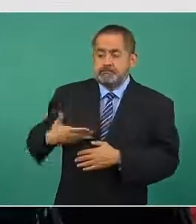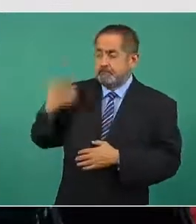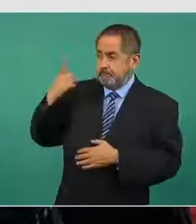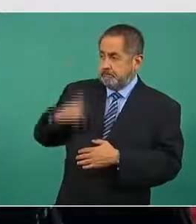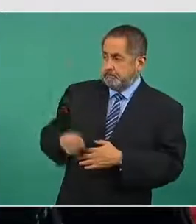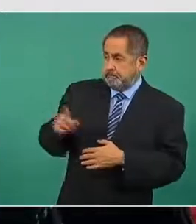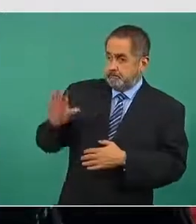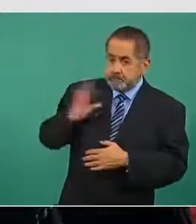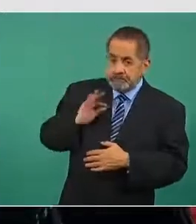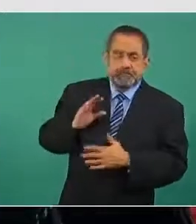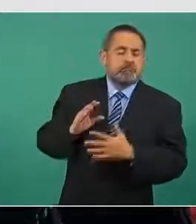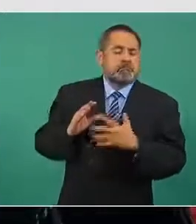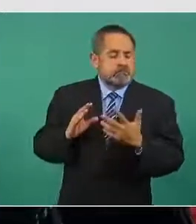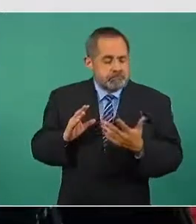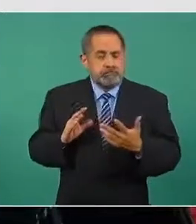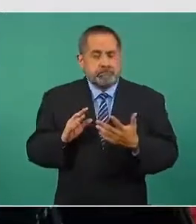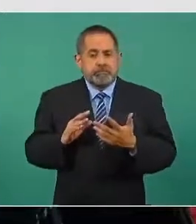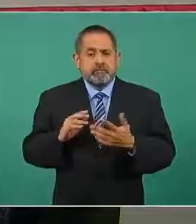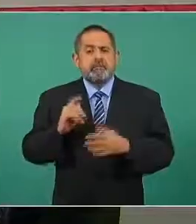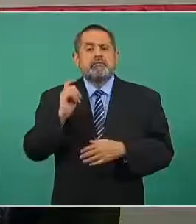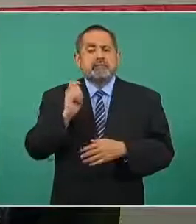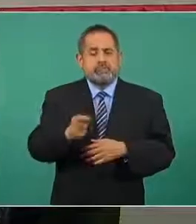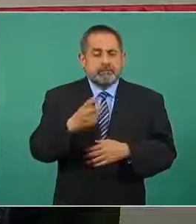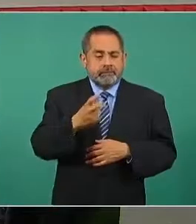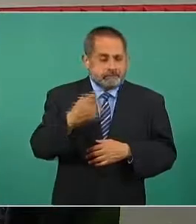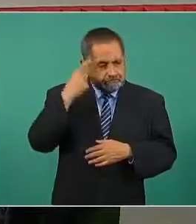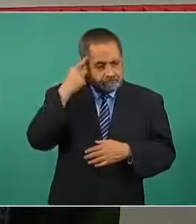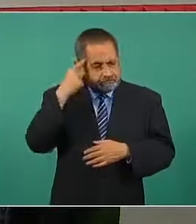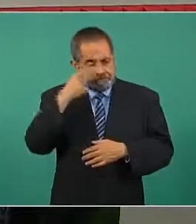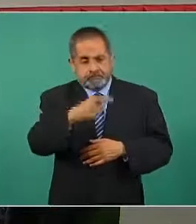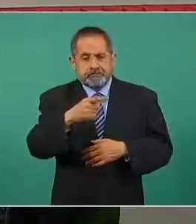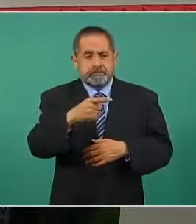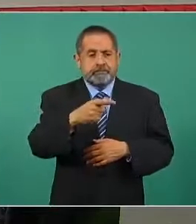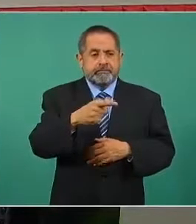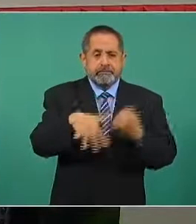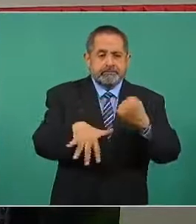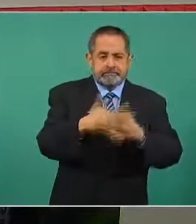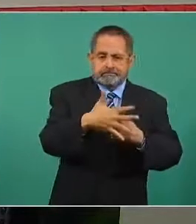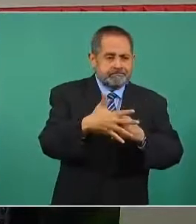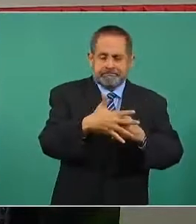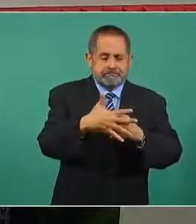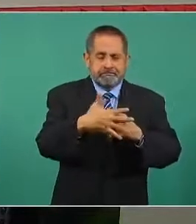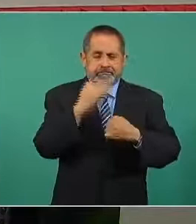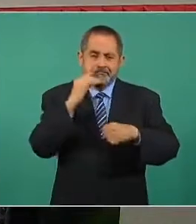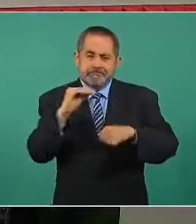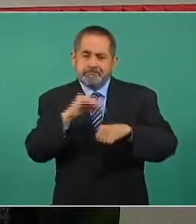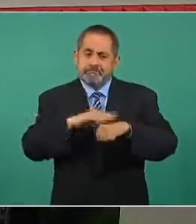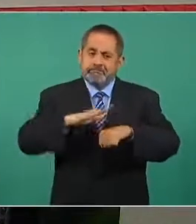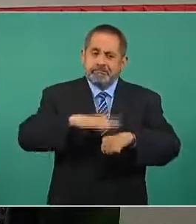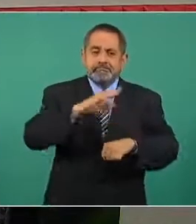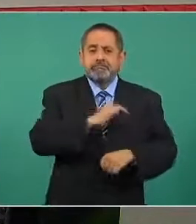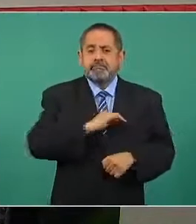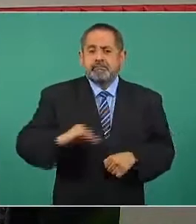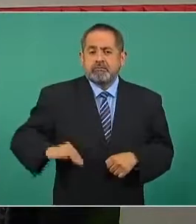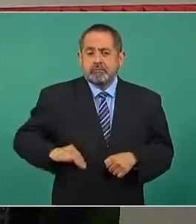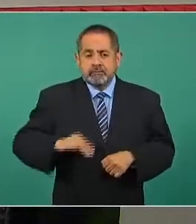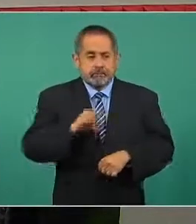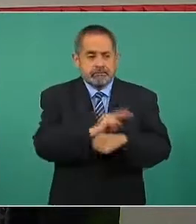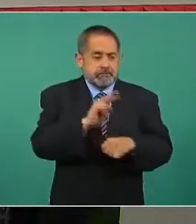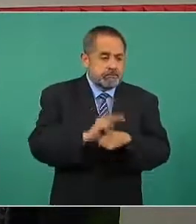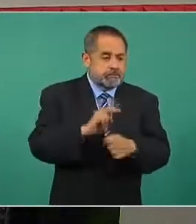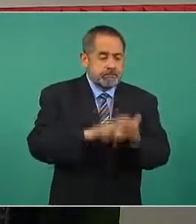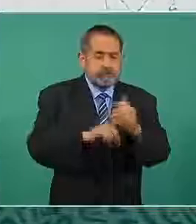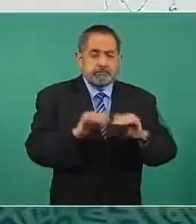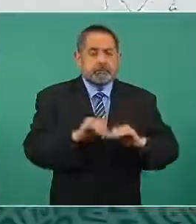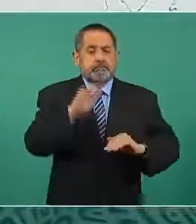se amplió de 15 a 50 los municipios prioritarios y también se hicieron en